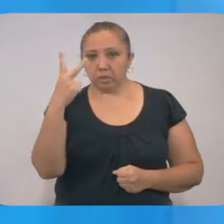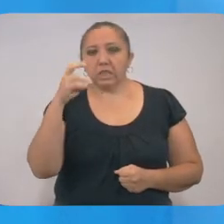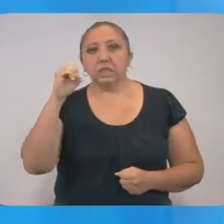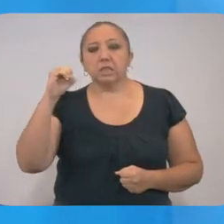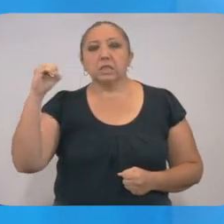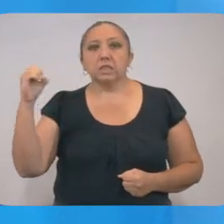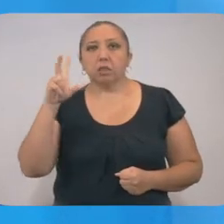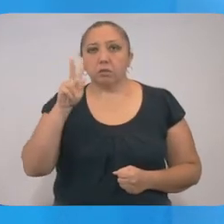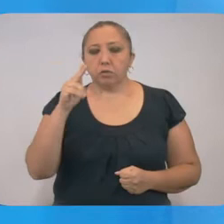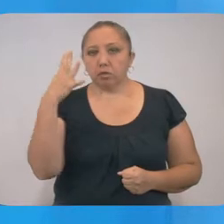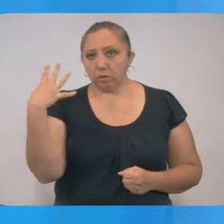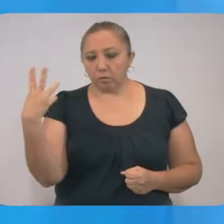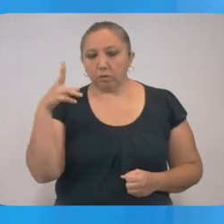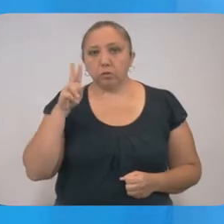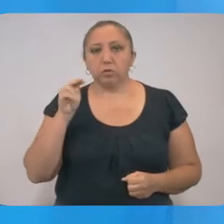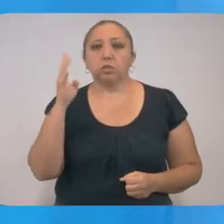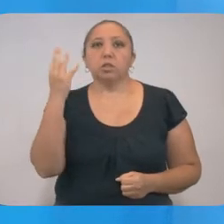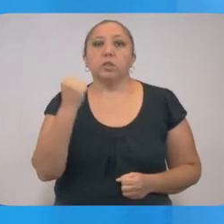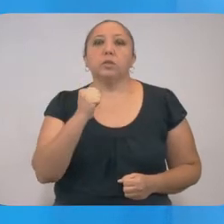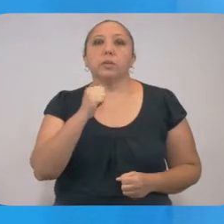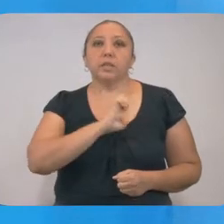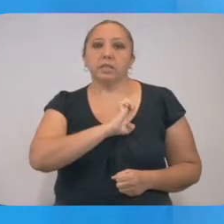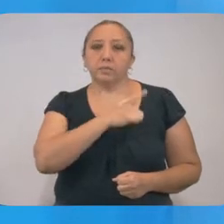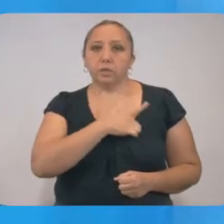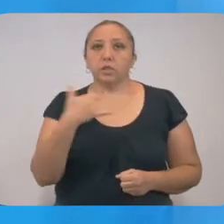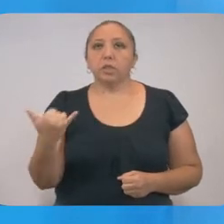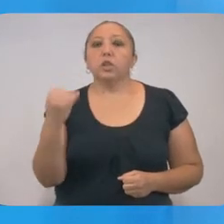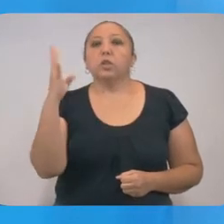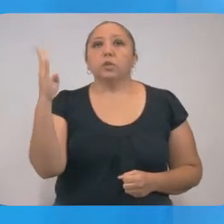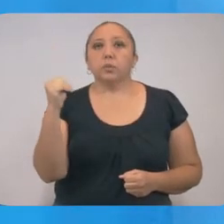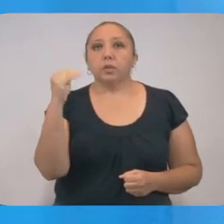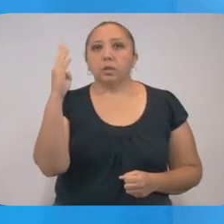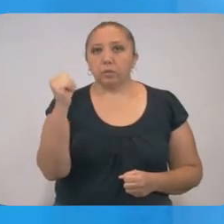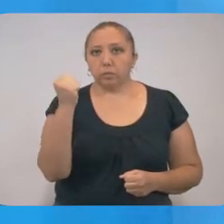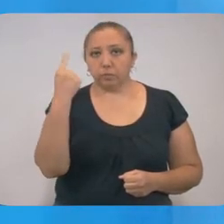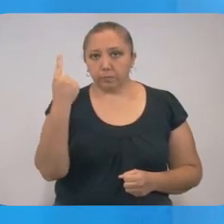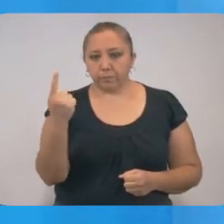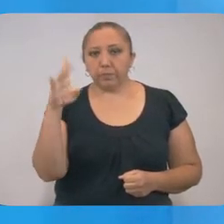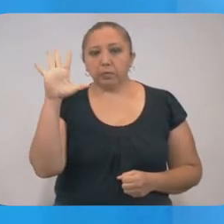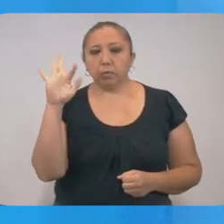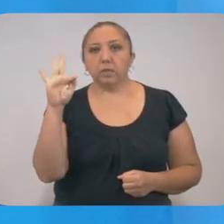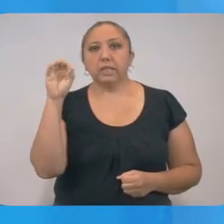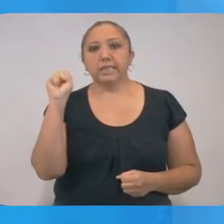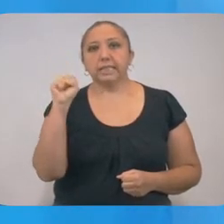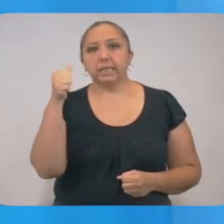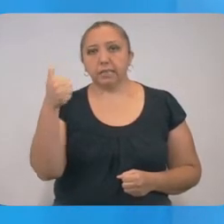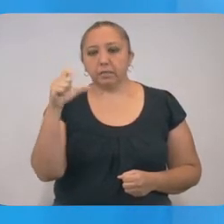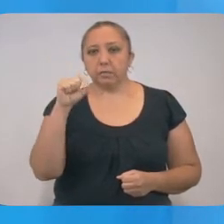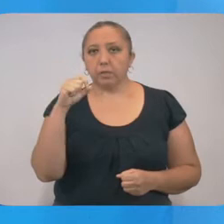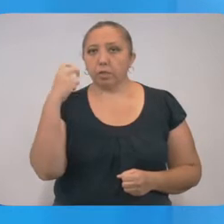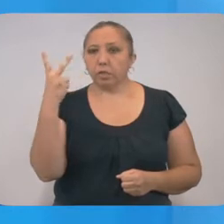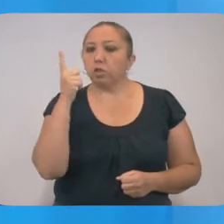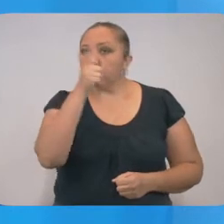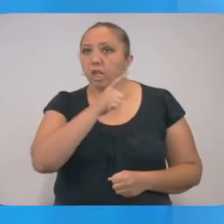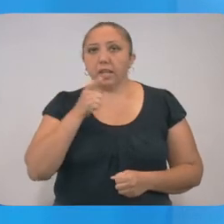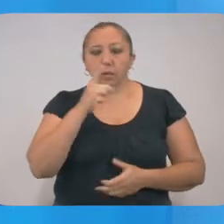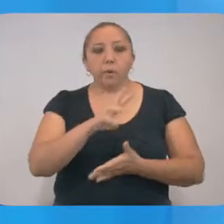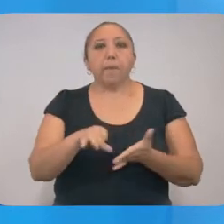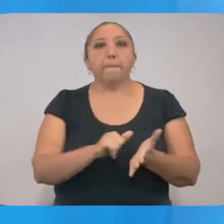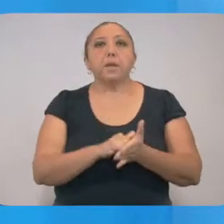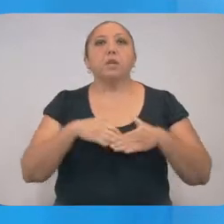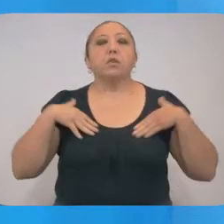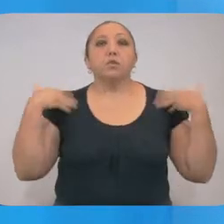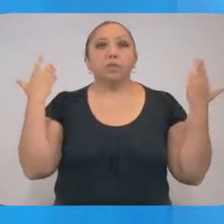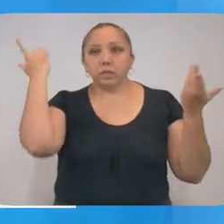-008489 in Spanish and 9991-406622 in Maya